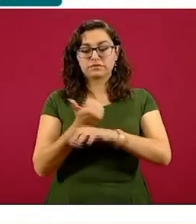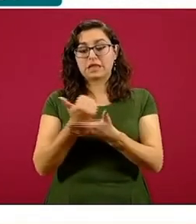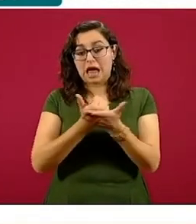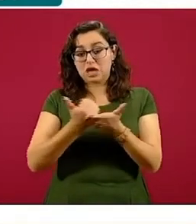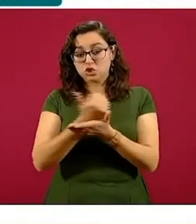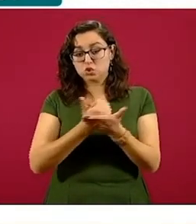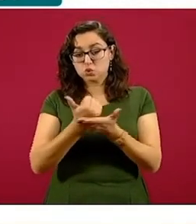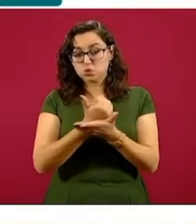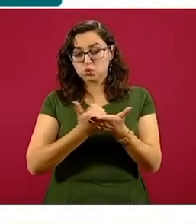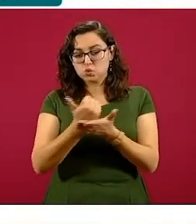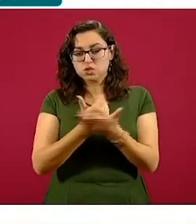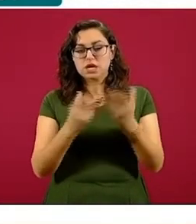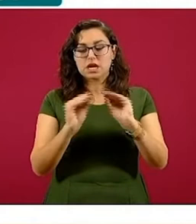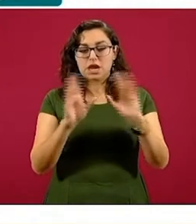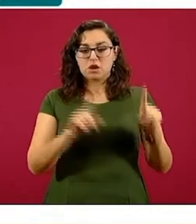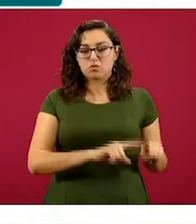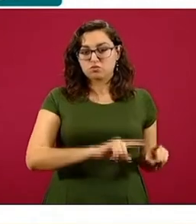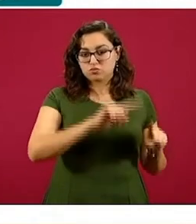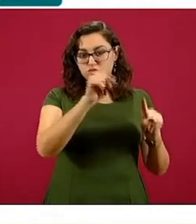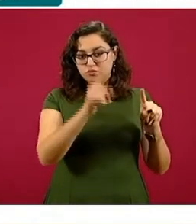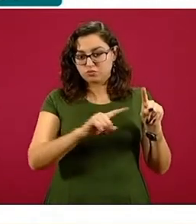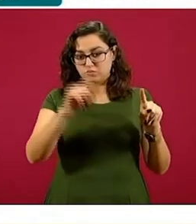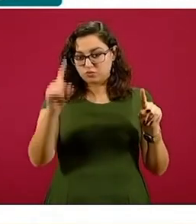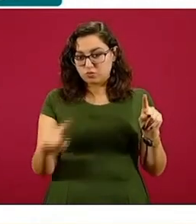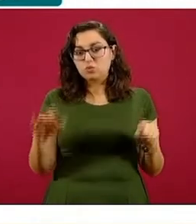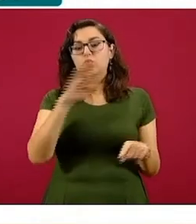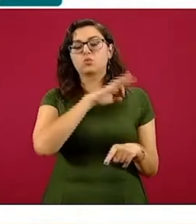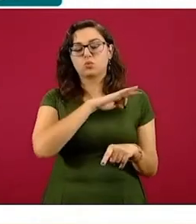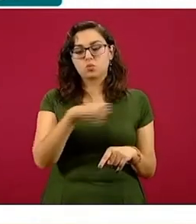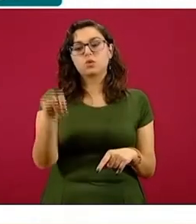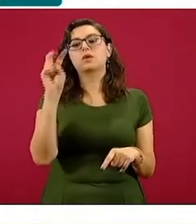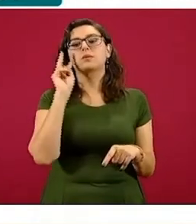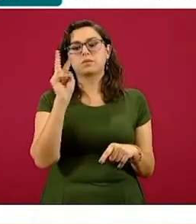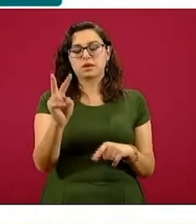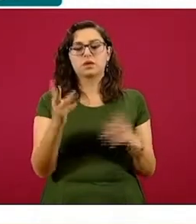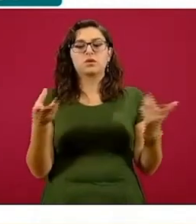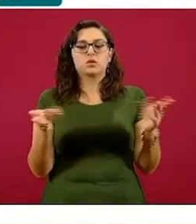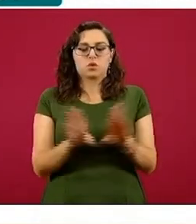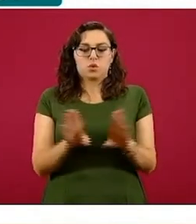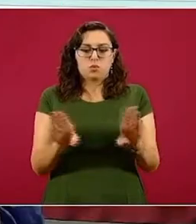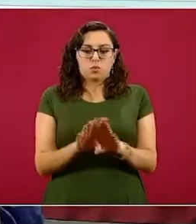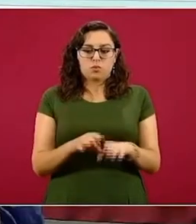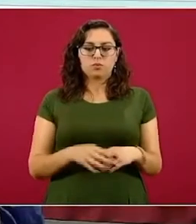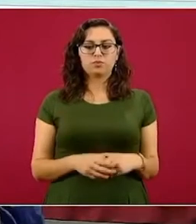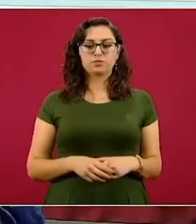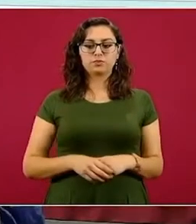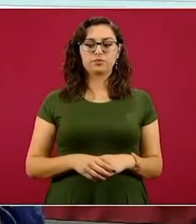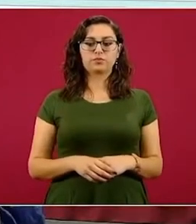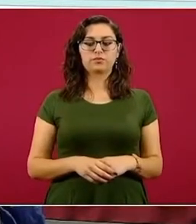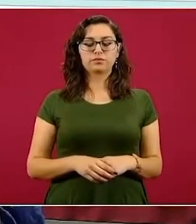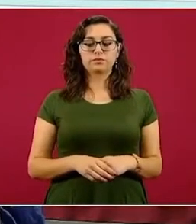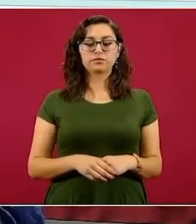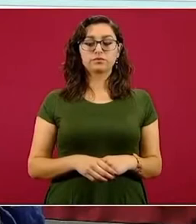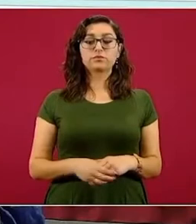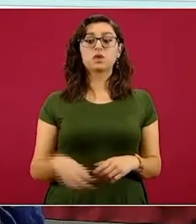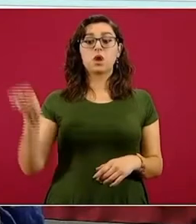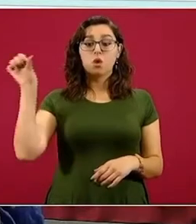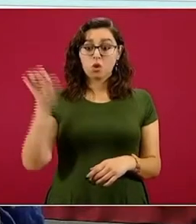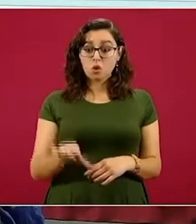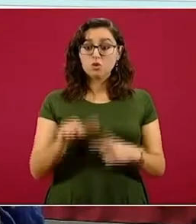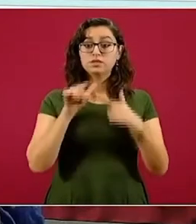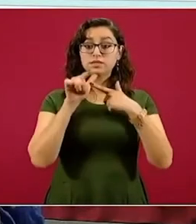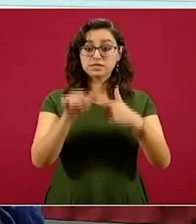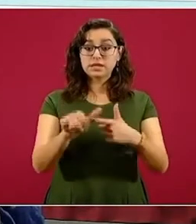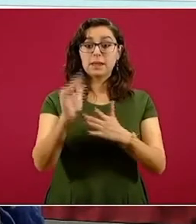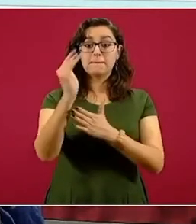claro en la parte superior que nos permite ver el comportamiento y las tendencias de la misma. Para el día de hoy continuamos con una reducción de